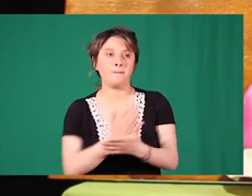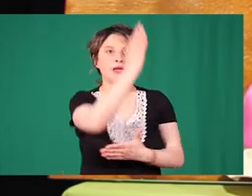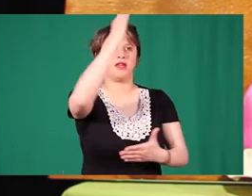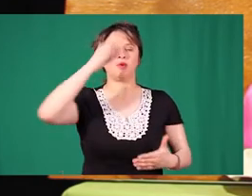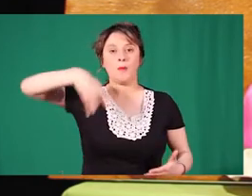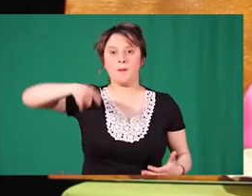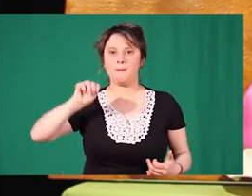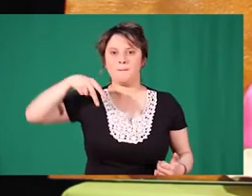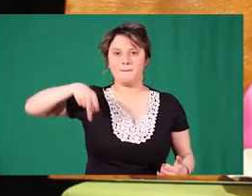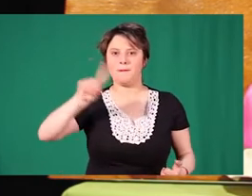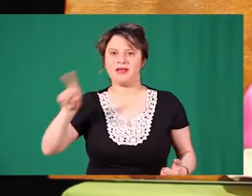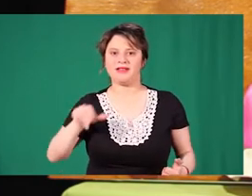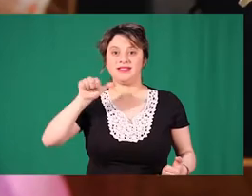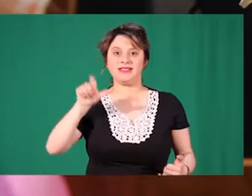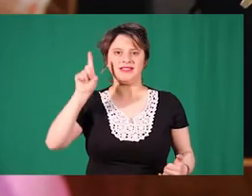como si tuviera un celular